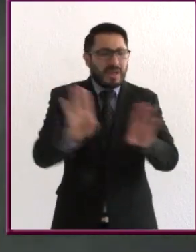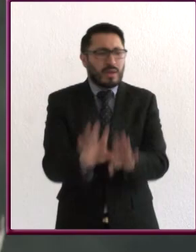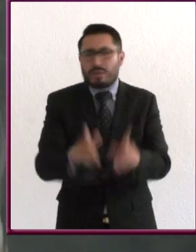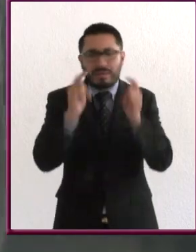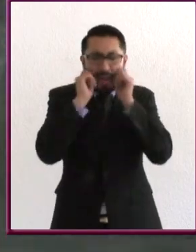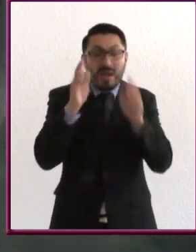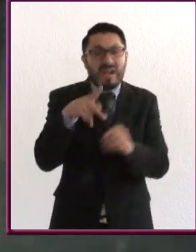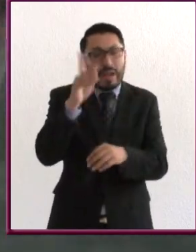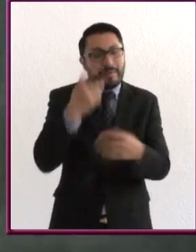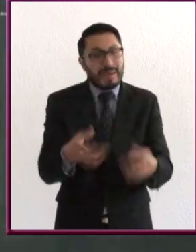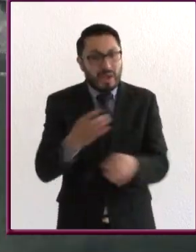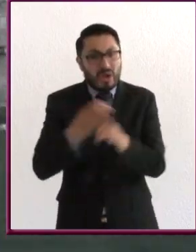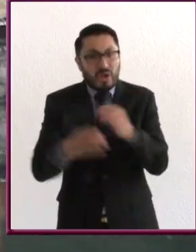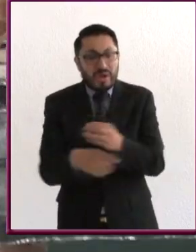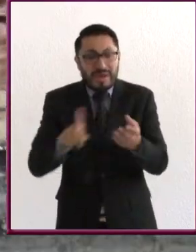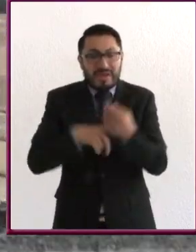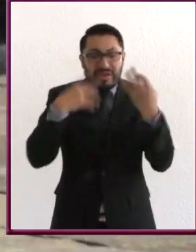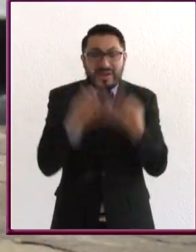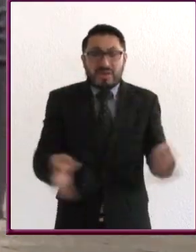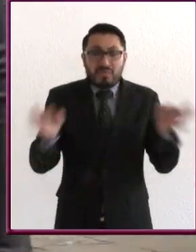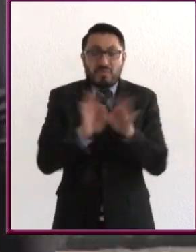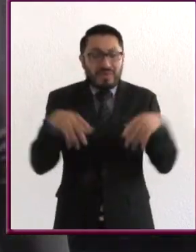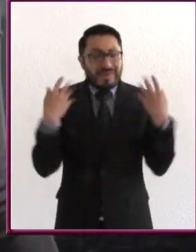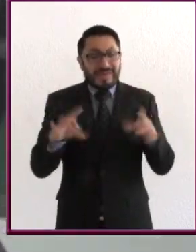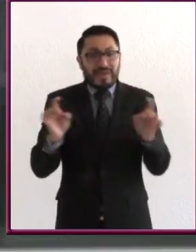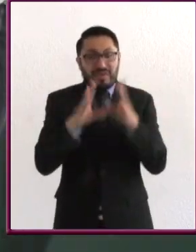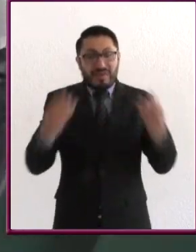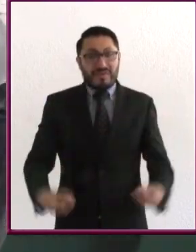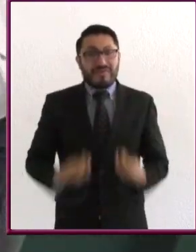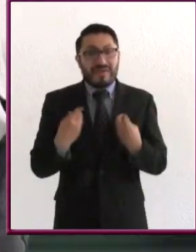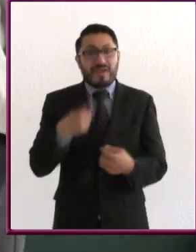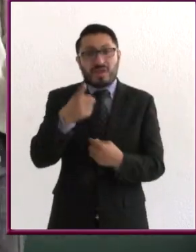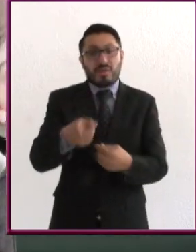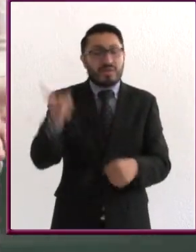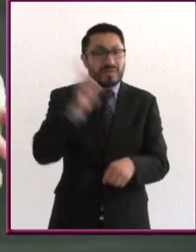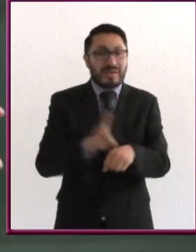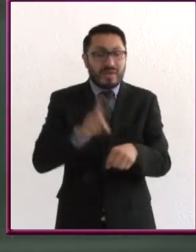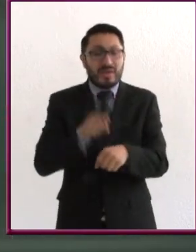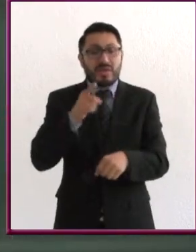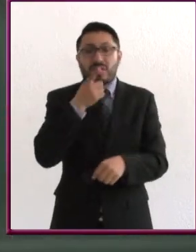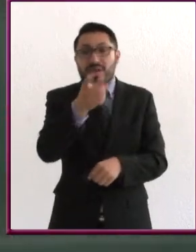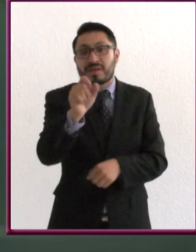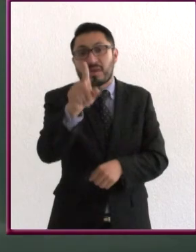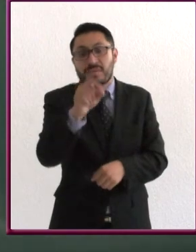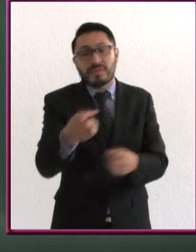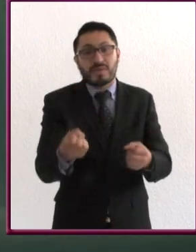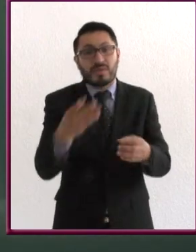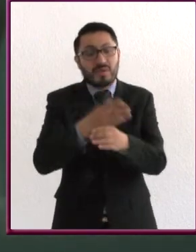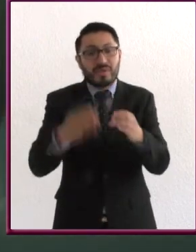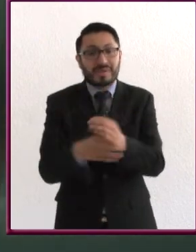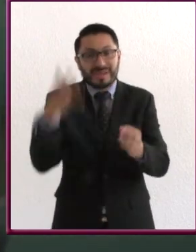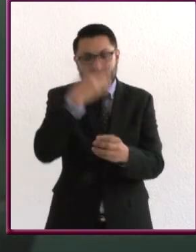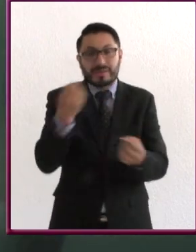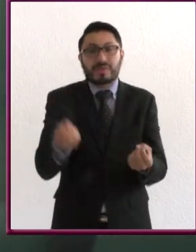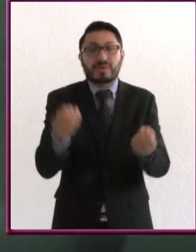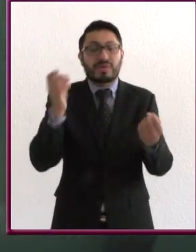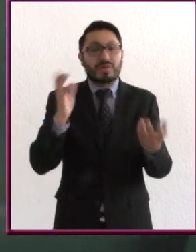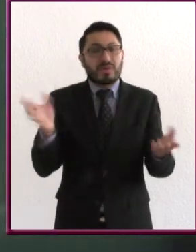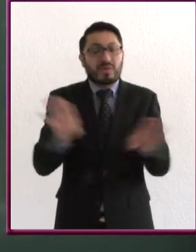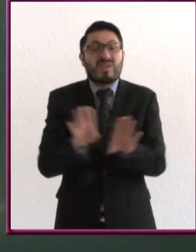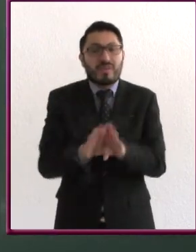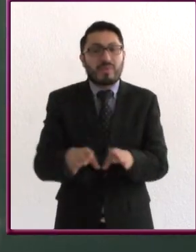pero su impacto en nuestra vida es enorme. ¿Cuántas veces al día te dices algo lindo? Cuéntanos en nuestras redes sociales,